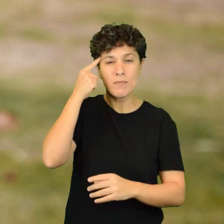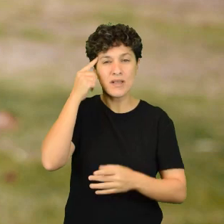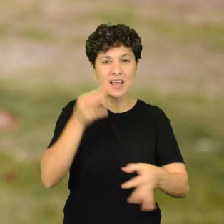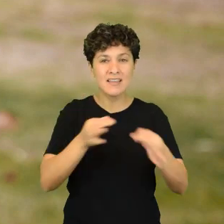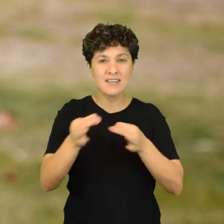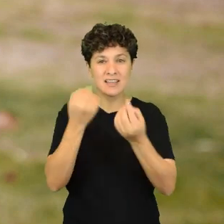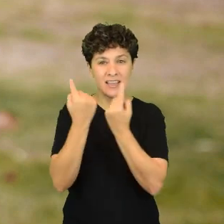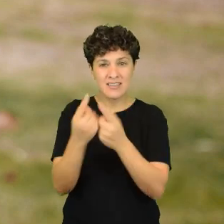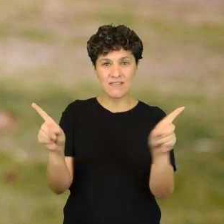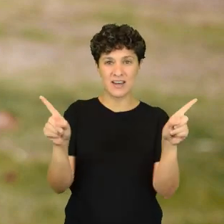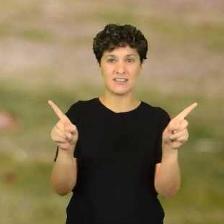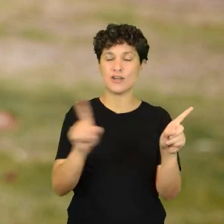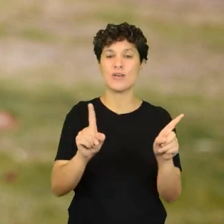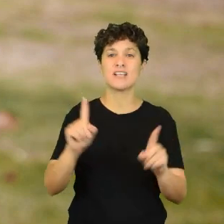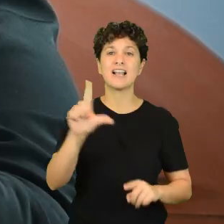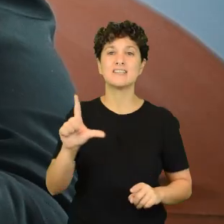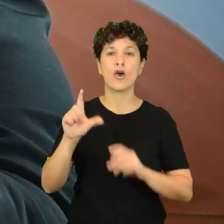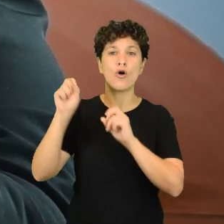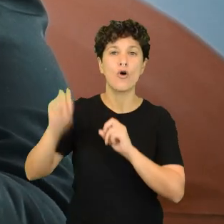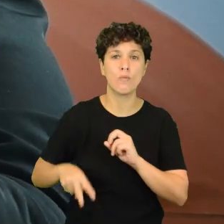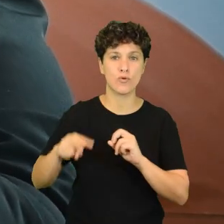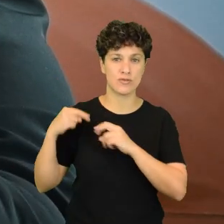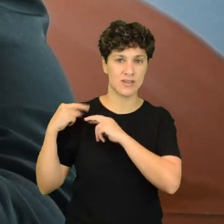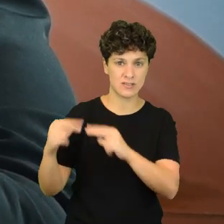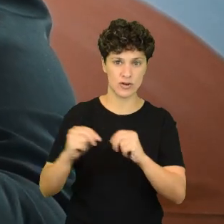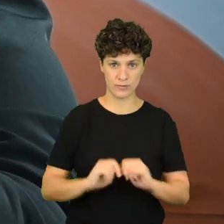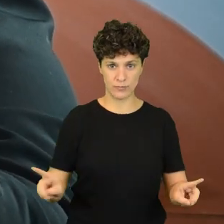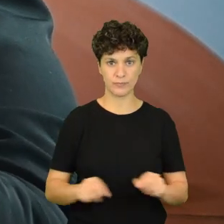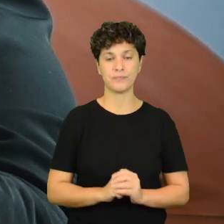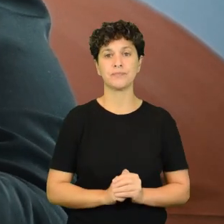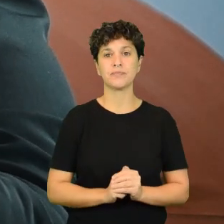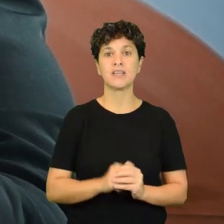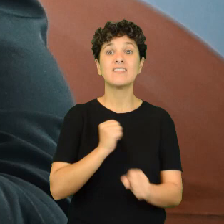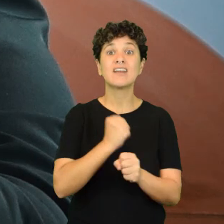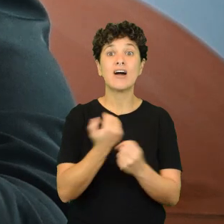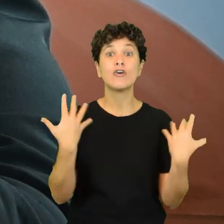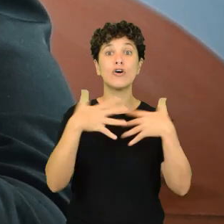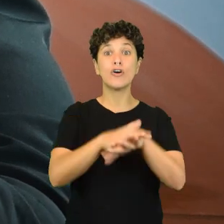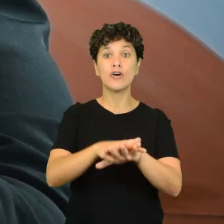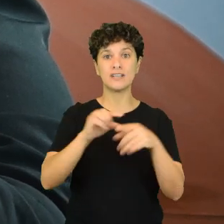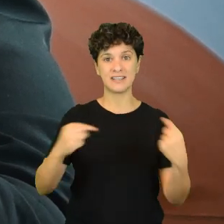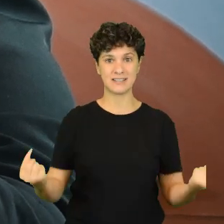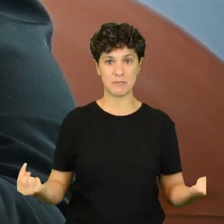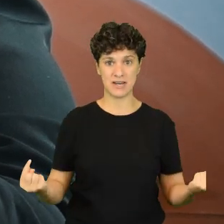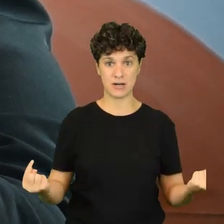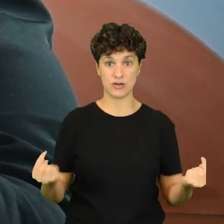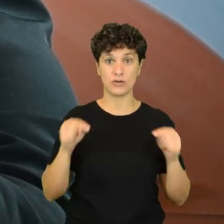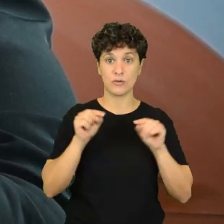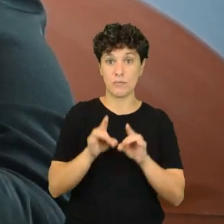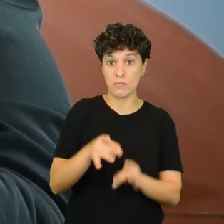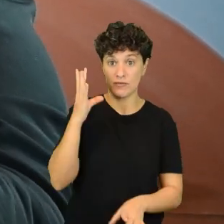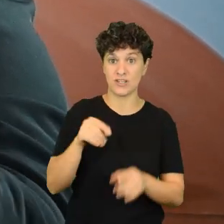más aún que en secundaria o que en el aula tradicional. Se busca, al menos se busca acá, un trabajo interdisciplinario, un trabajo en el cual